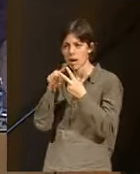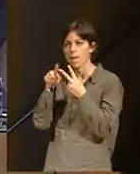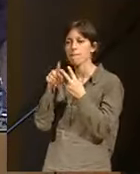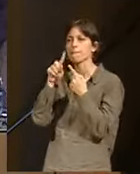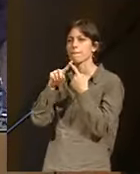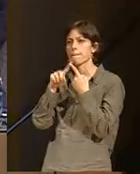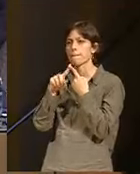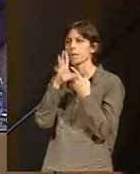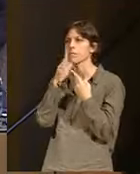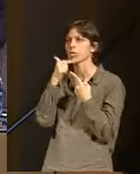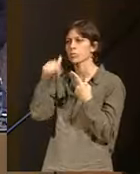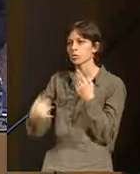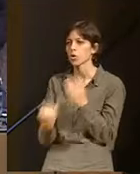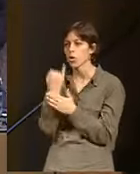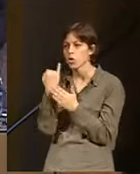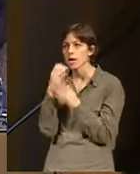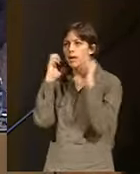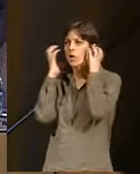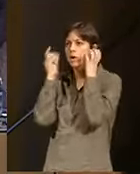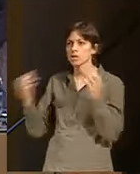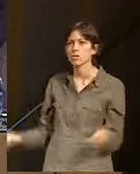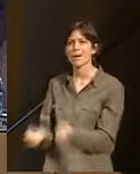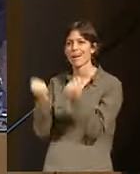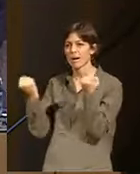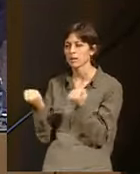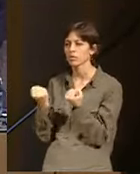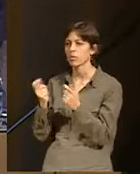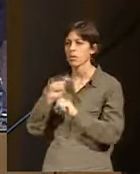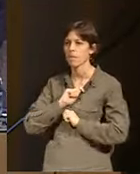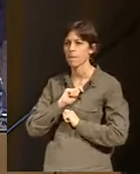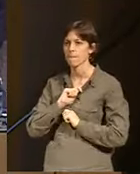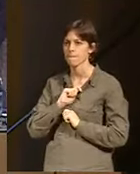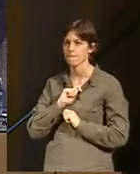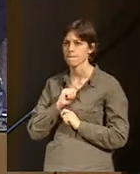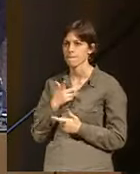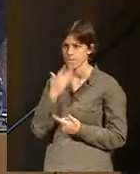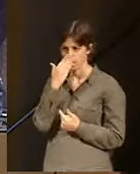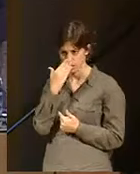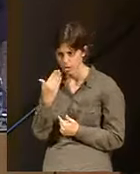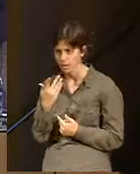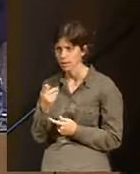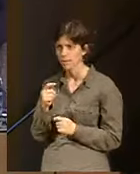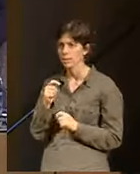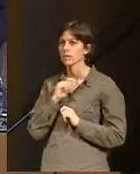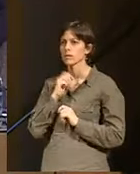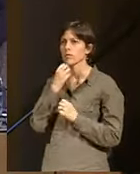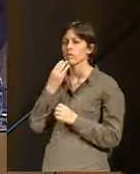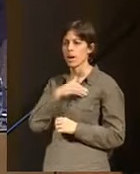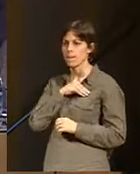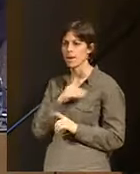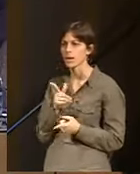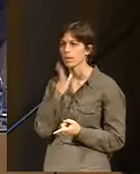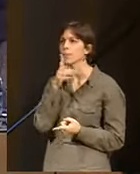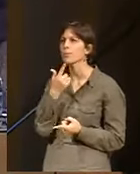verdad que esta jornada y este acto es un acto de los que, te digo con sinceridad de nuevo, vale mucho la pena. Y vale mucho la pena,